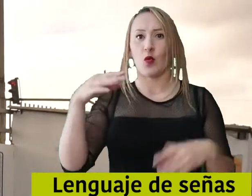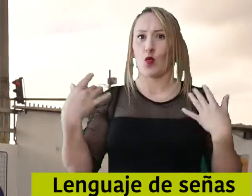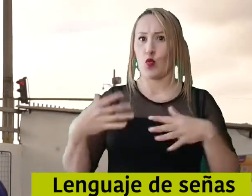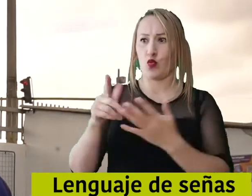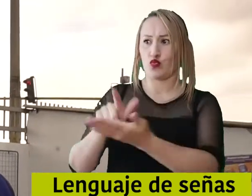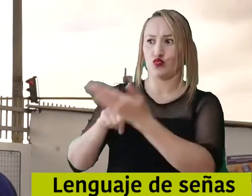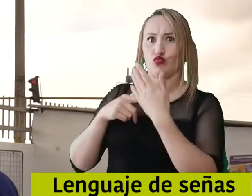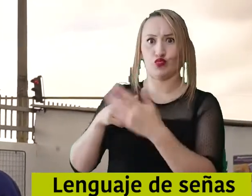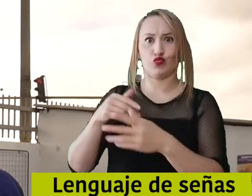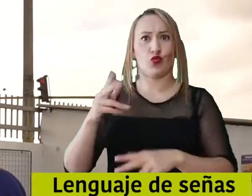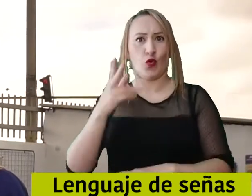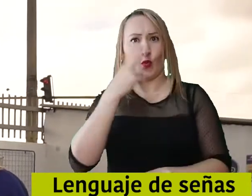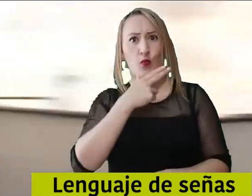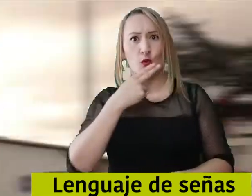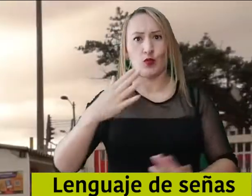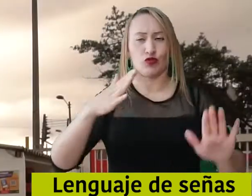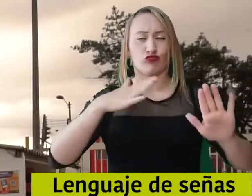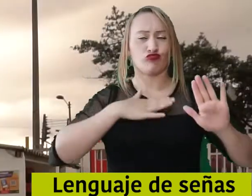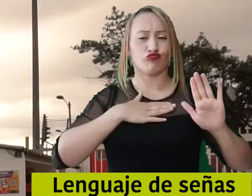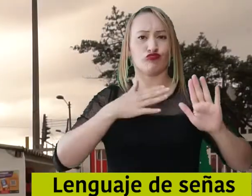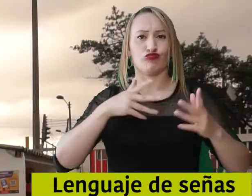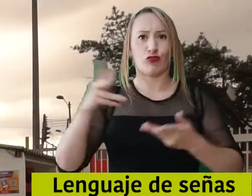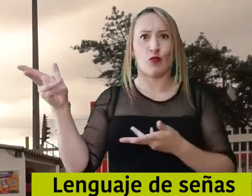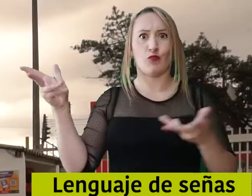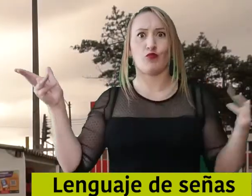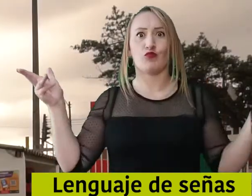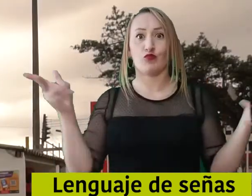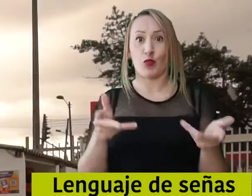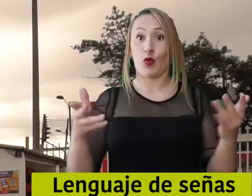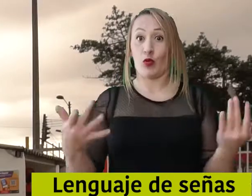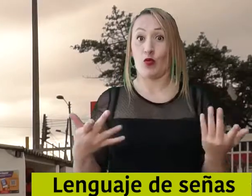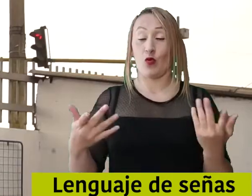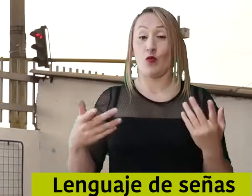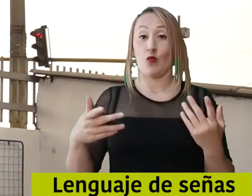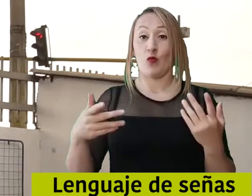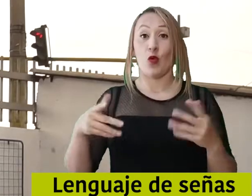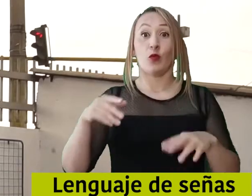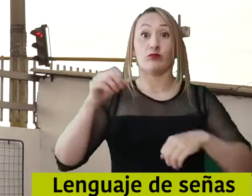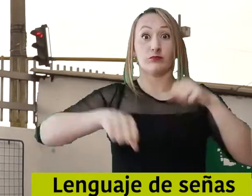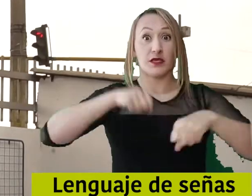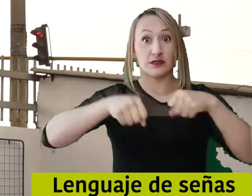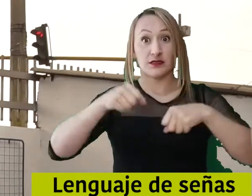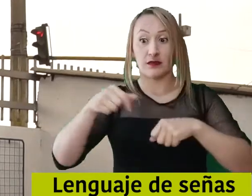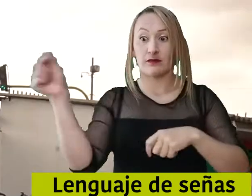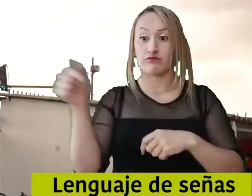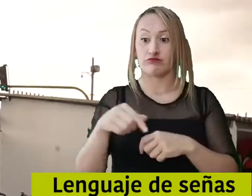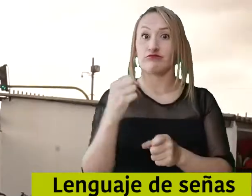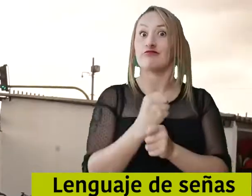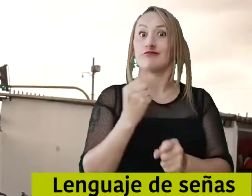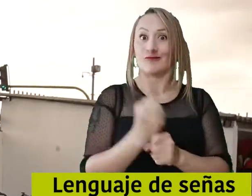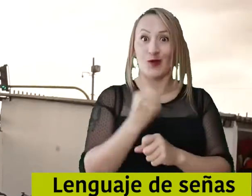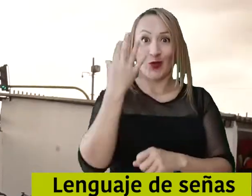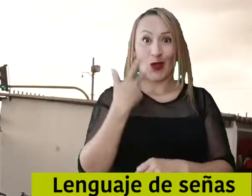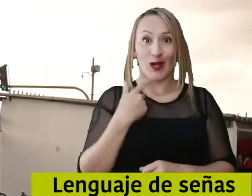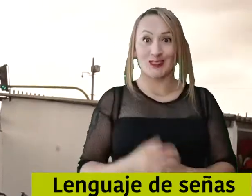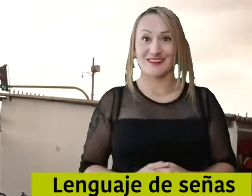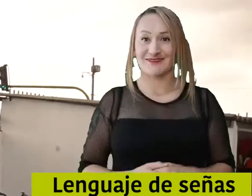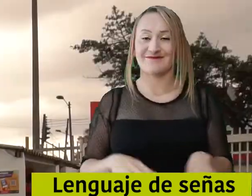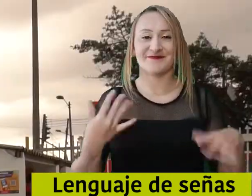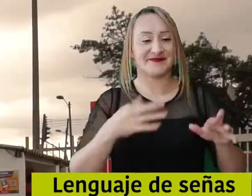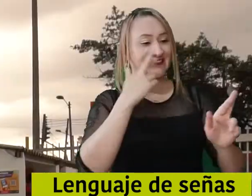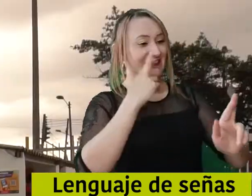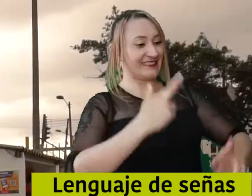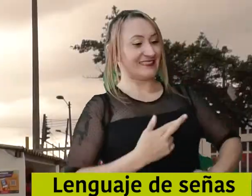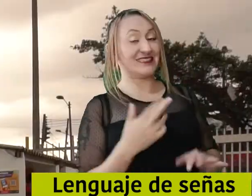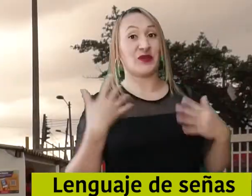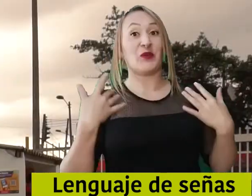llega bicicleta a su lugar de trabajo. Ese reconocimiento para mí es muy importante. Significa un compromiso con la movilidad